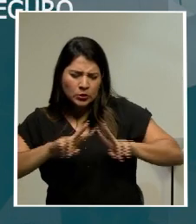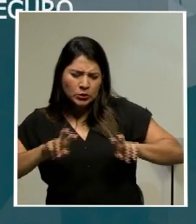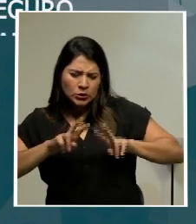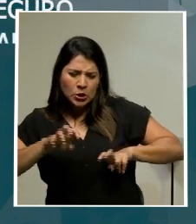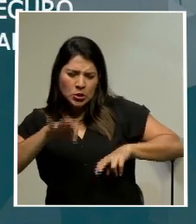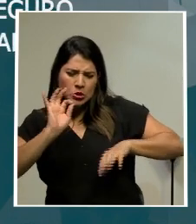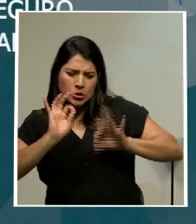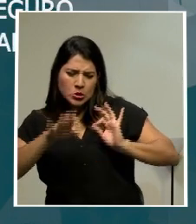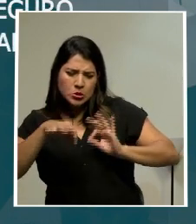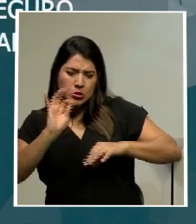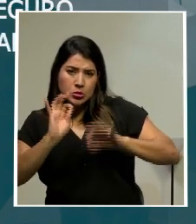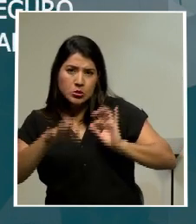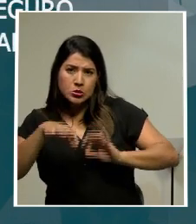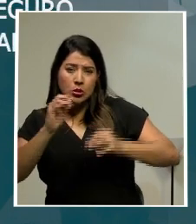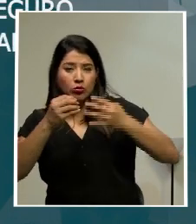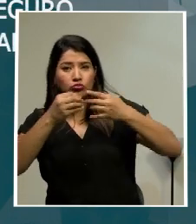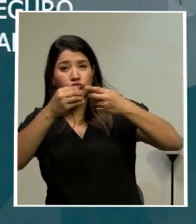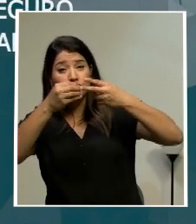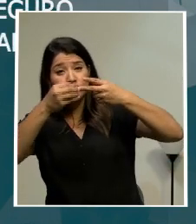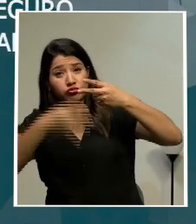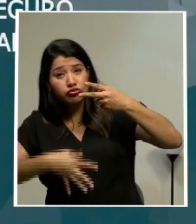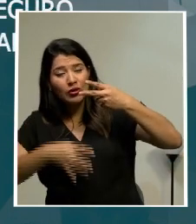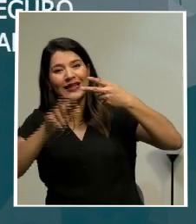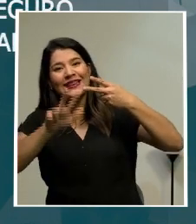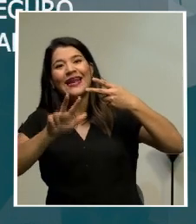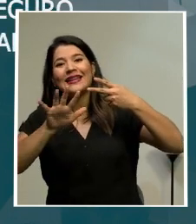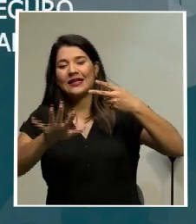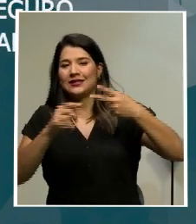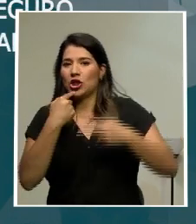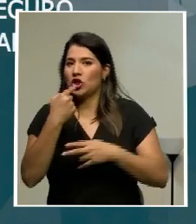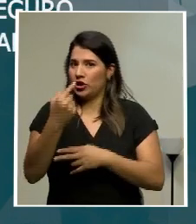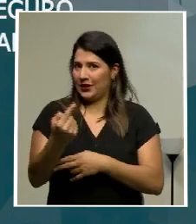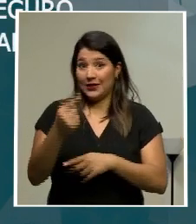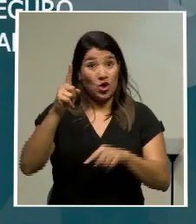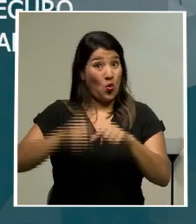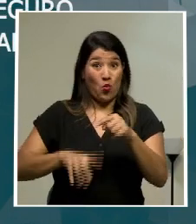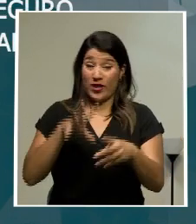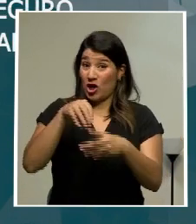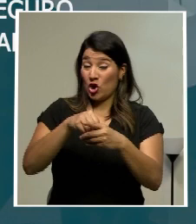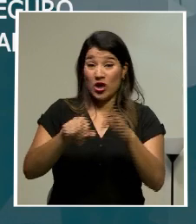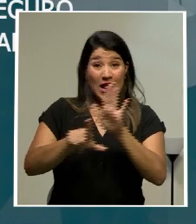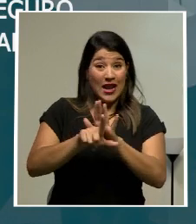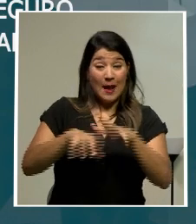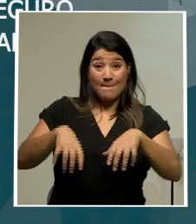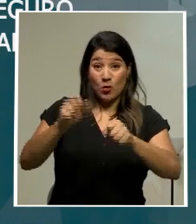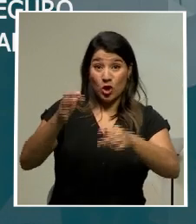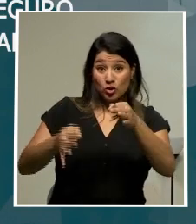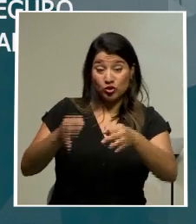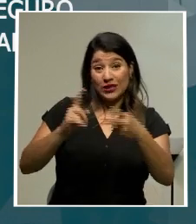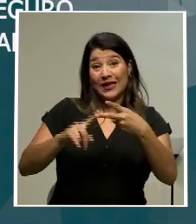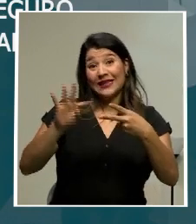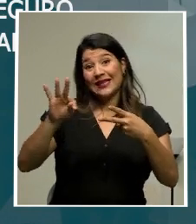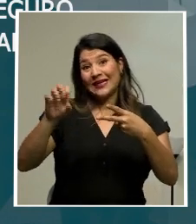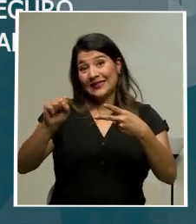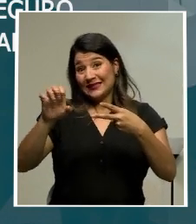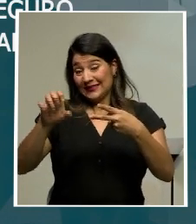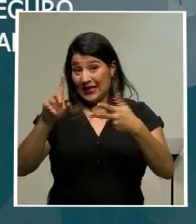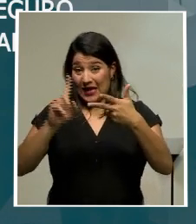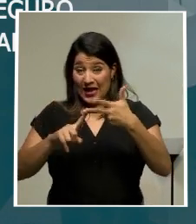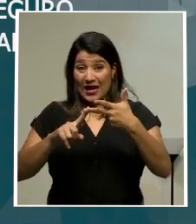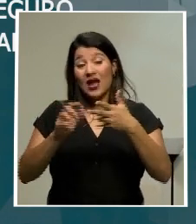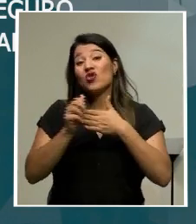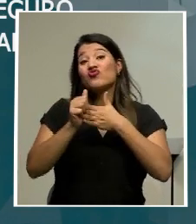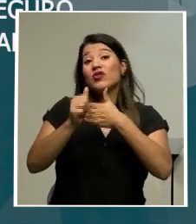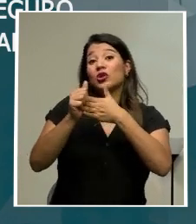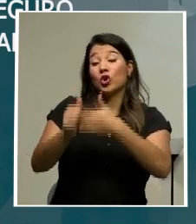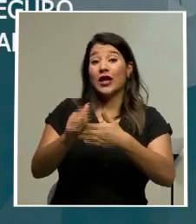señalaron que es inconstitucional someter al Poder Judicial, al Tribunal Supremo de Elecciones, a lo que es la rectoría